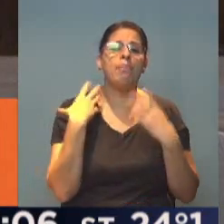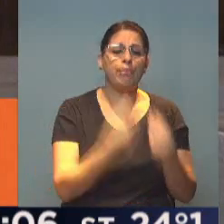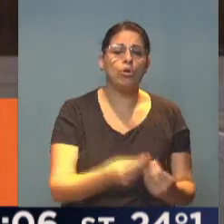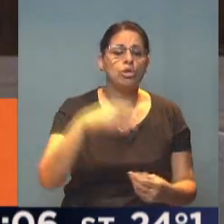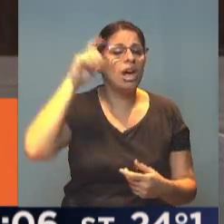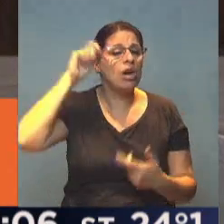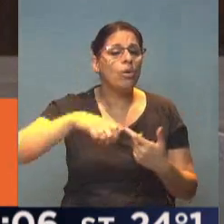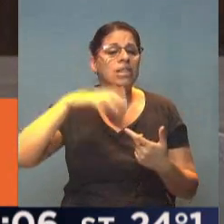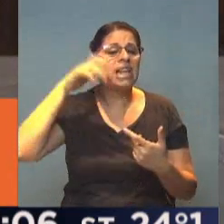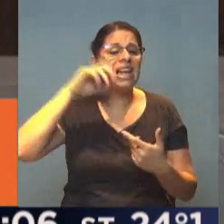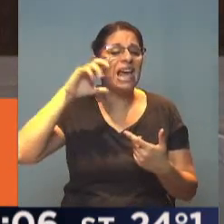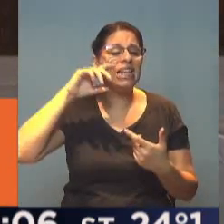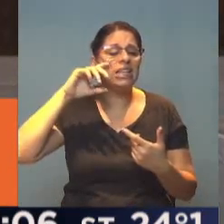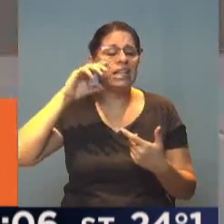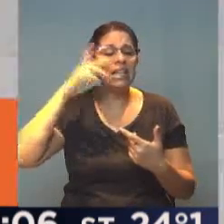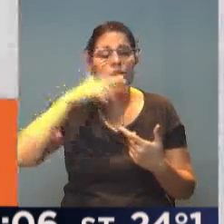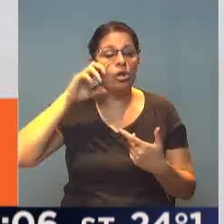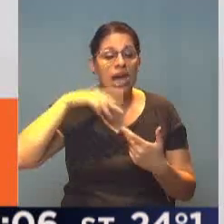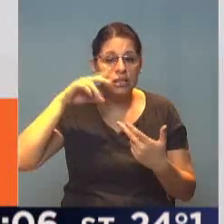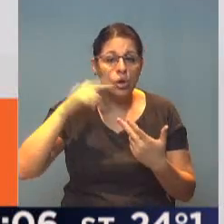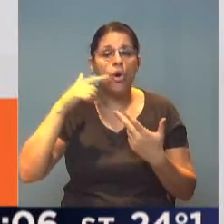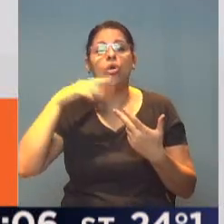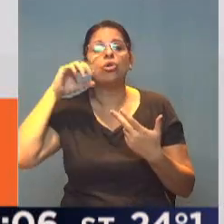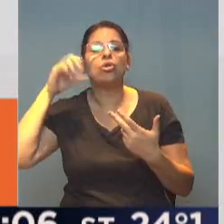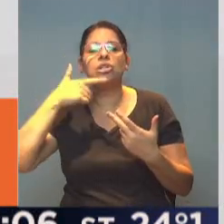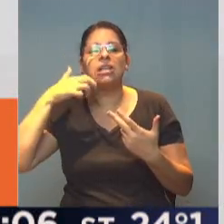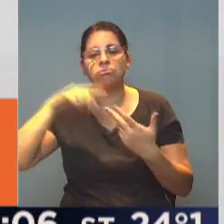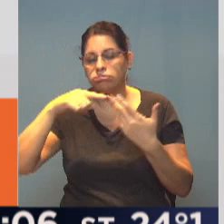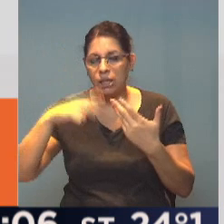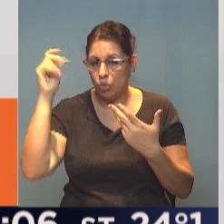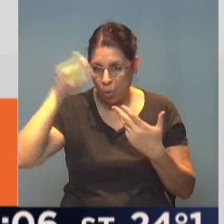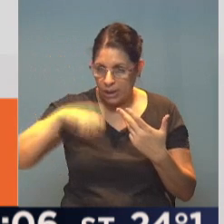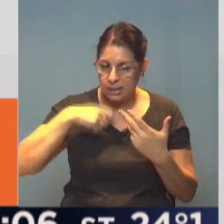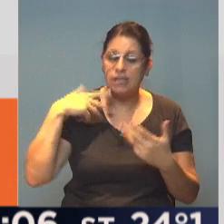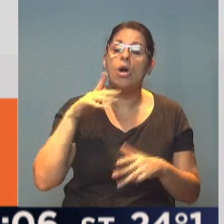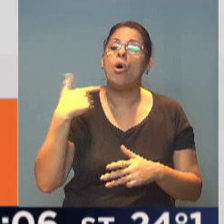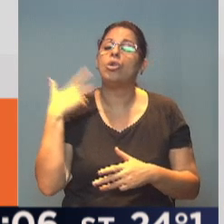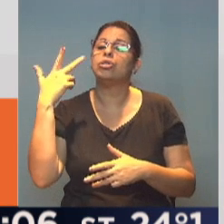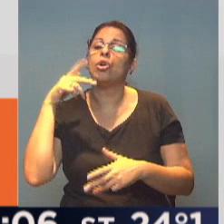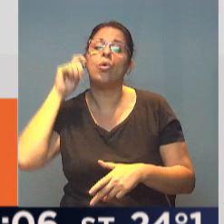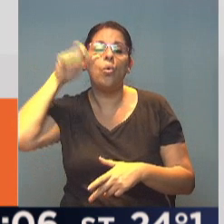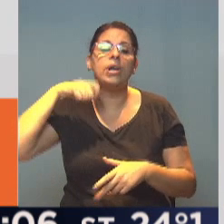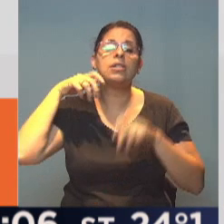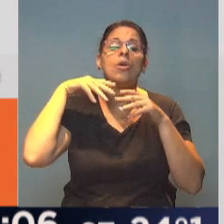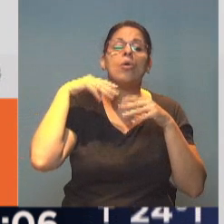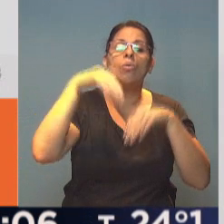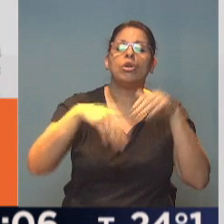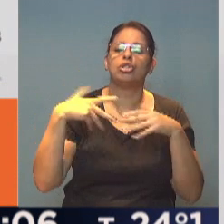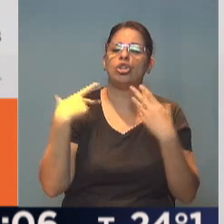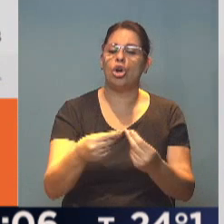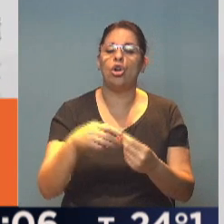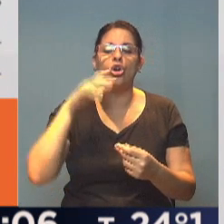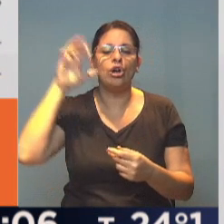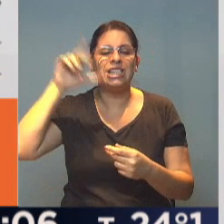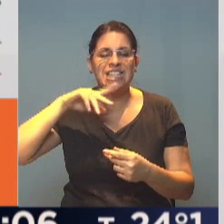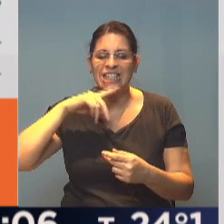Elena Jaitón de Nolasco, Horacio Rosati y Carlos Rosencrantz. Votaron en contra el titular del cuerpo, Ricardo Lorenzetti,